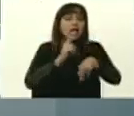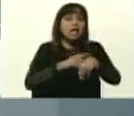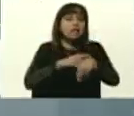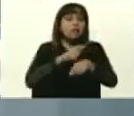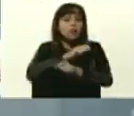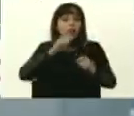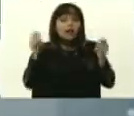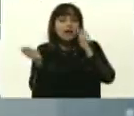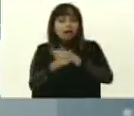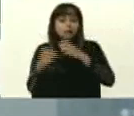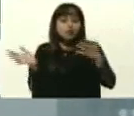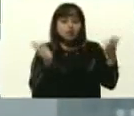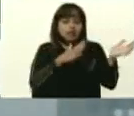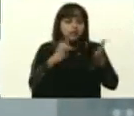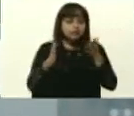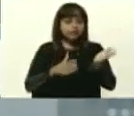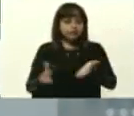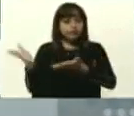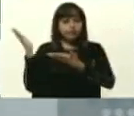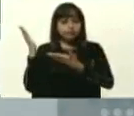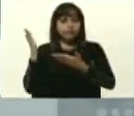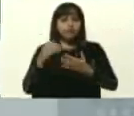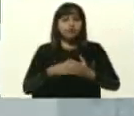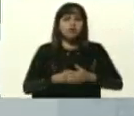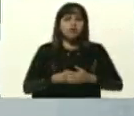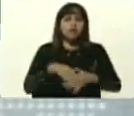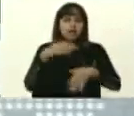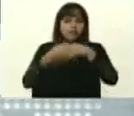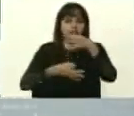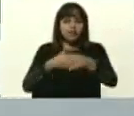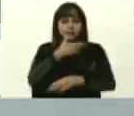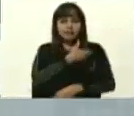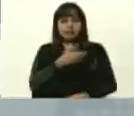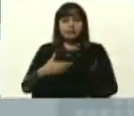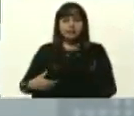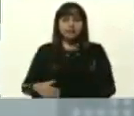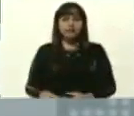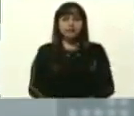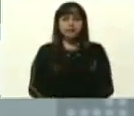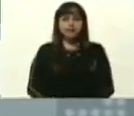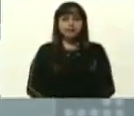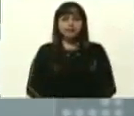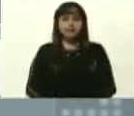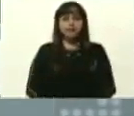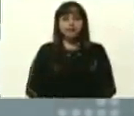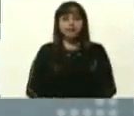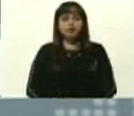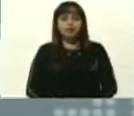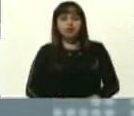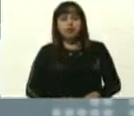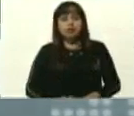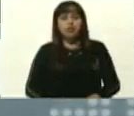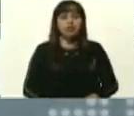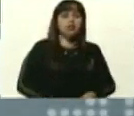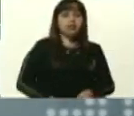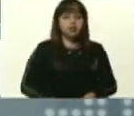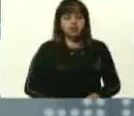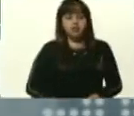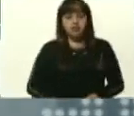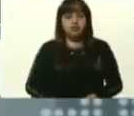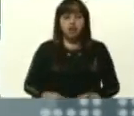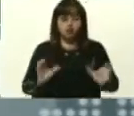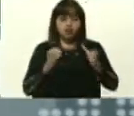cambio climático. Vamos a darle la palabra al presidente de la Agencia Bolivariana para